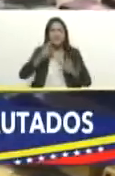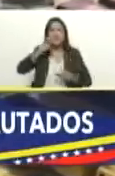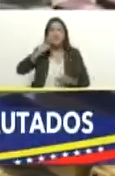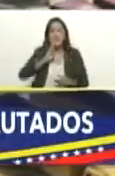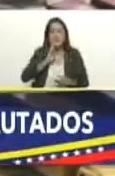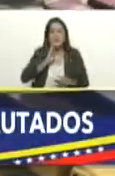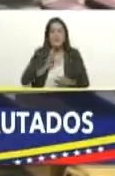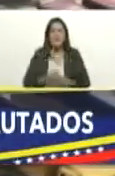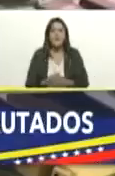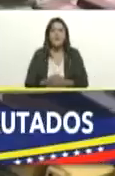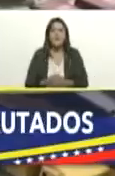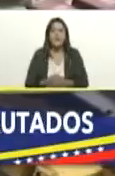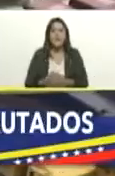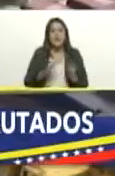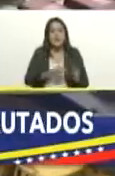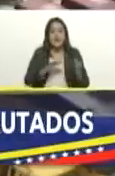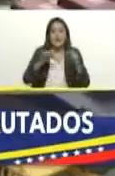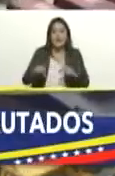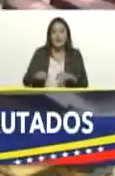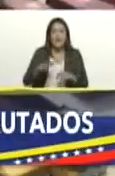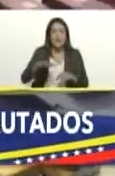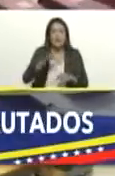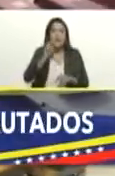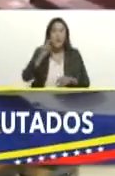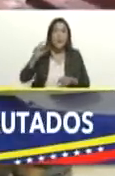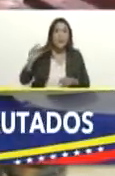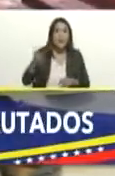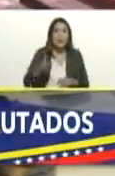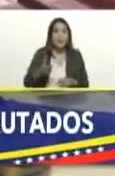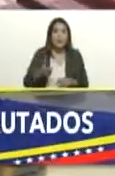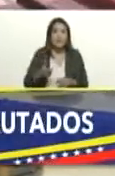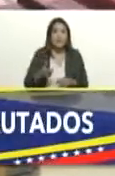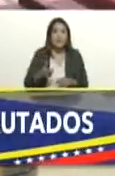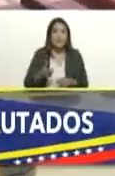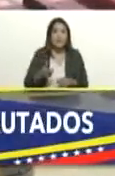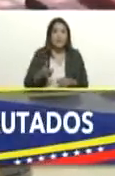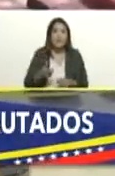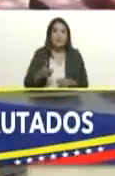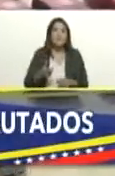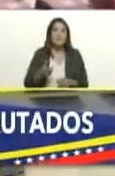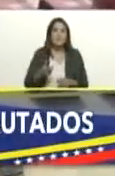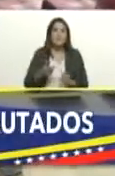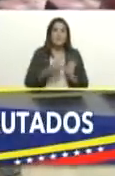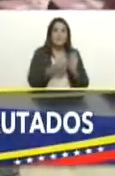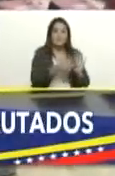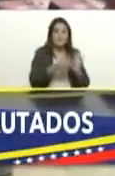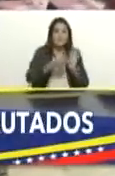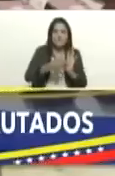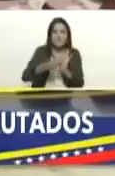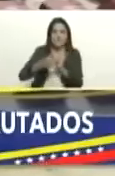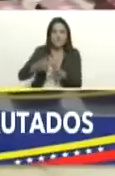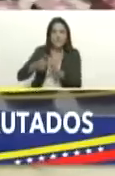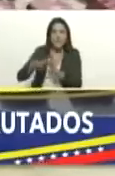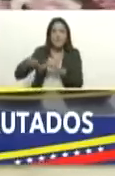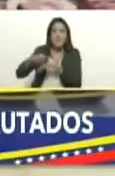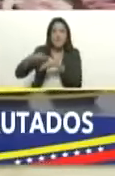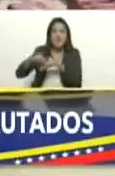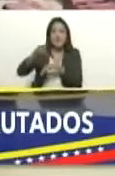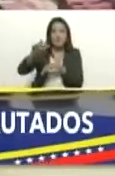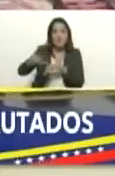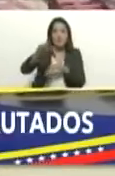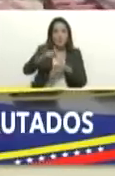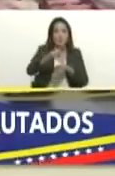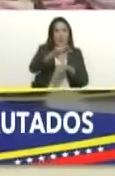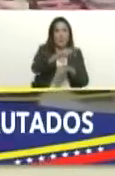Guarenas Guatires donde está uno de los galpones aquí me acompañan ya usted los presentó varios de los ministros relacionados con